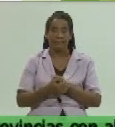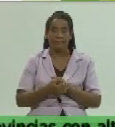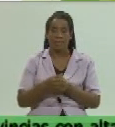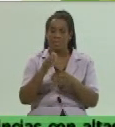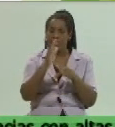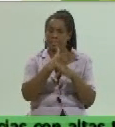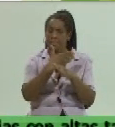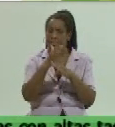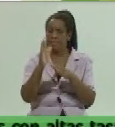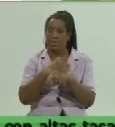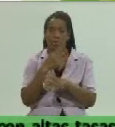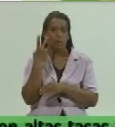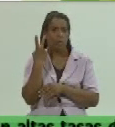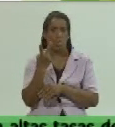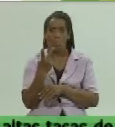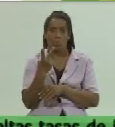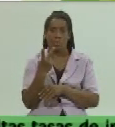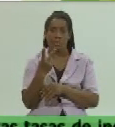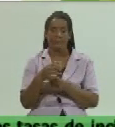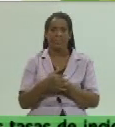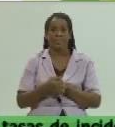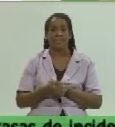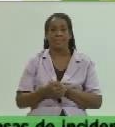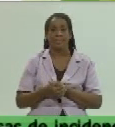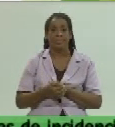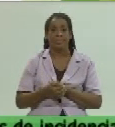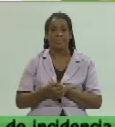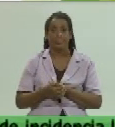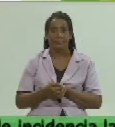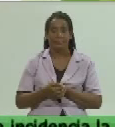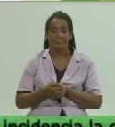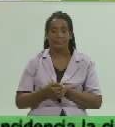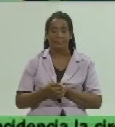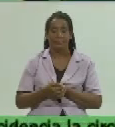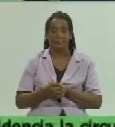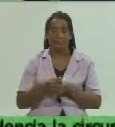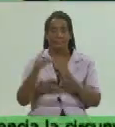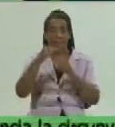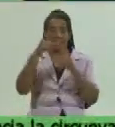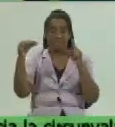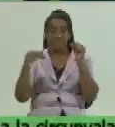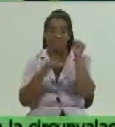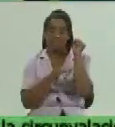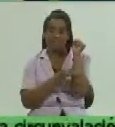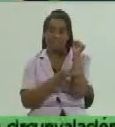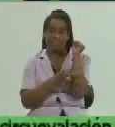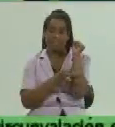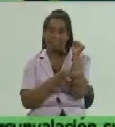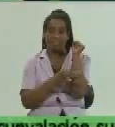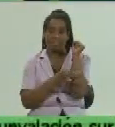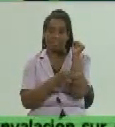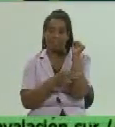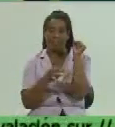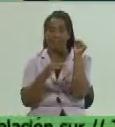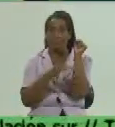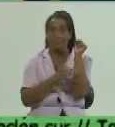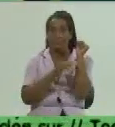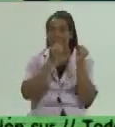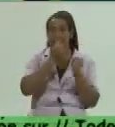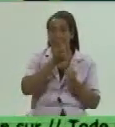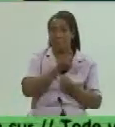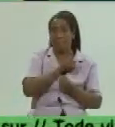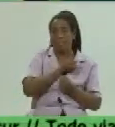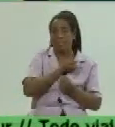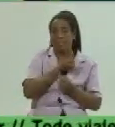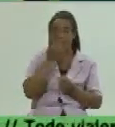dos cosas que era lo que explicaba el director de finanzas con el tema de las carnes fundamentalmente carne de cerdo carne de de ovejo que son